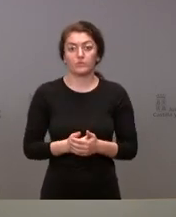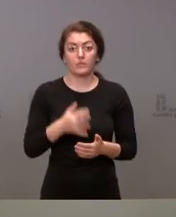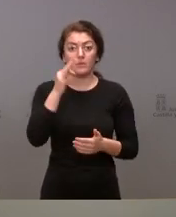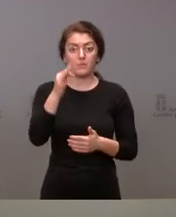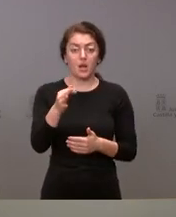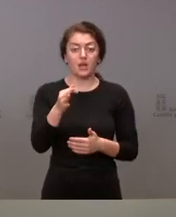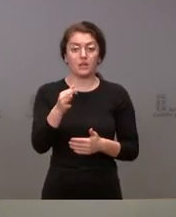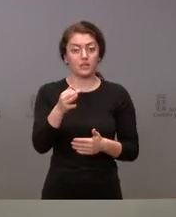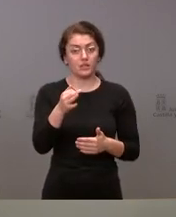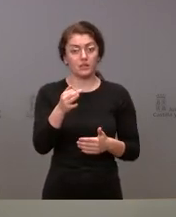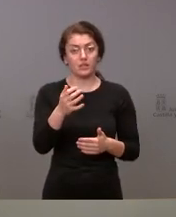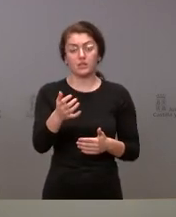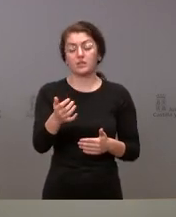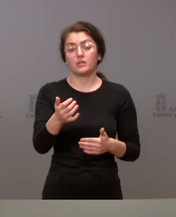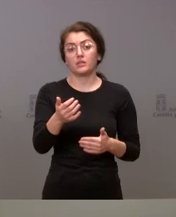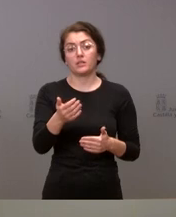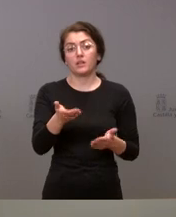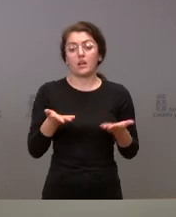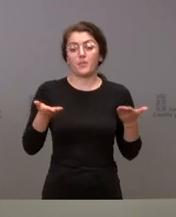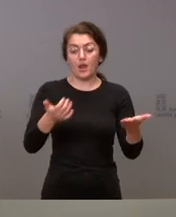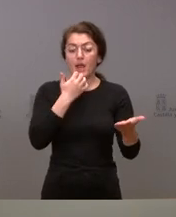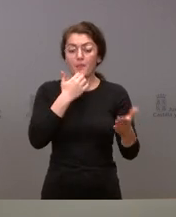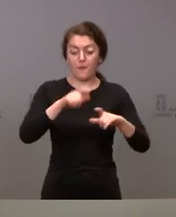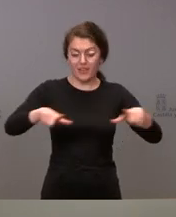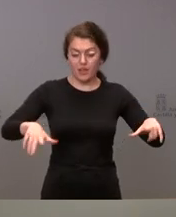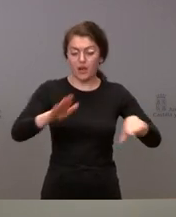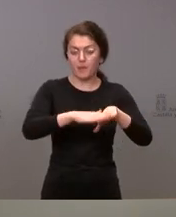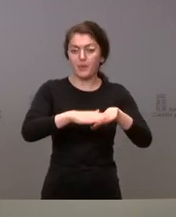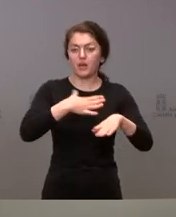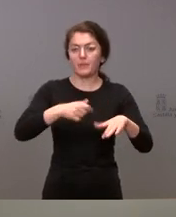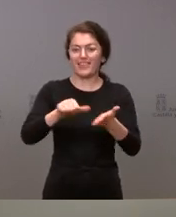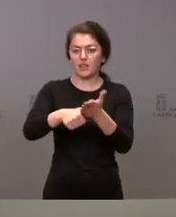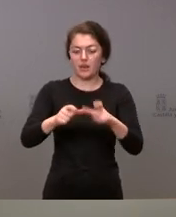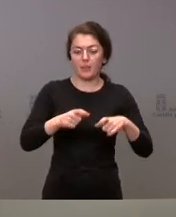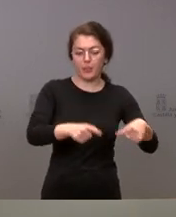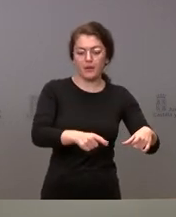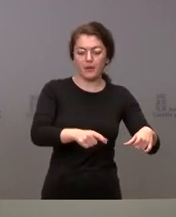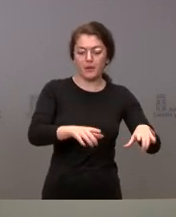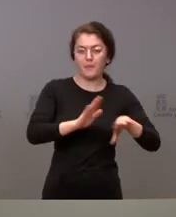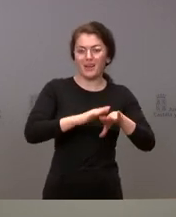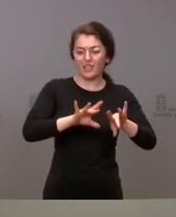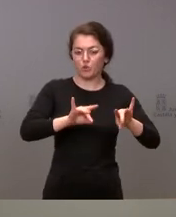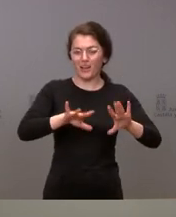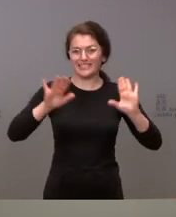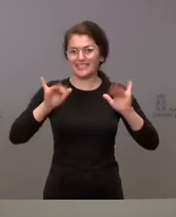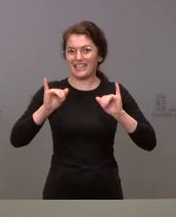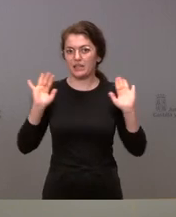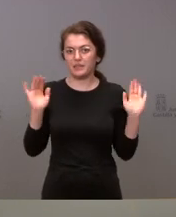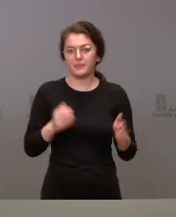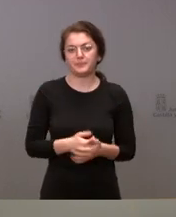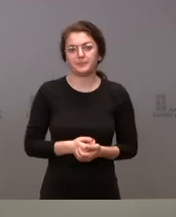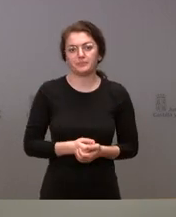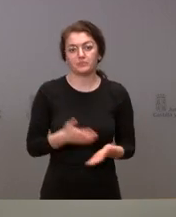de dispositivos como por ejemplo una bandeja para depositar el documento nacional de identidad que no requiera la interacción con objetos por tanto